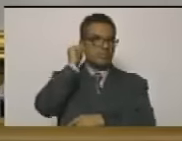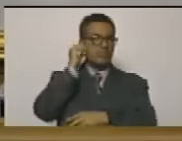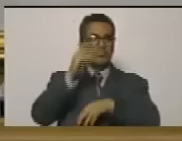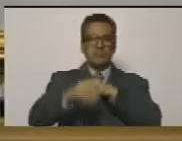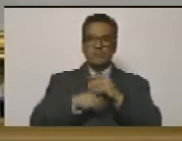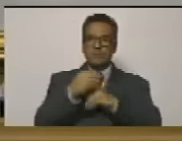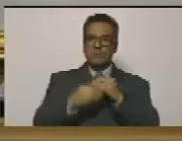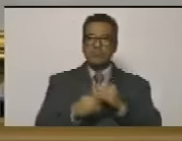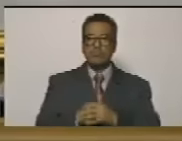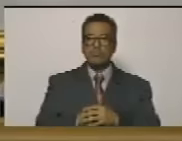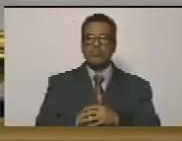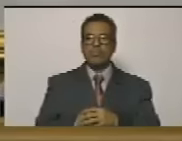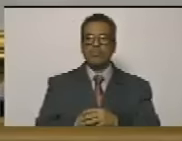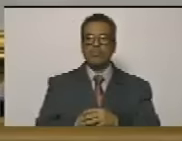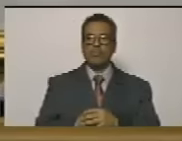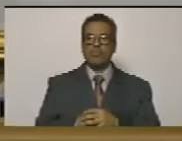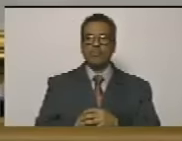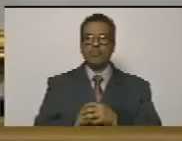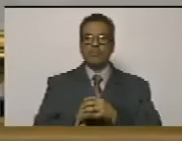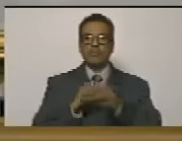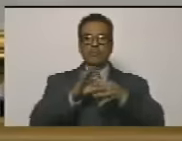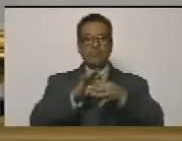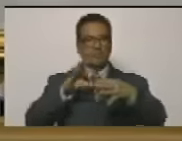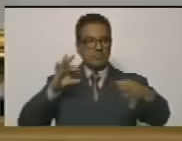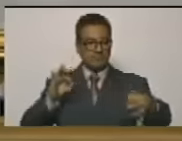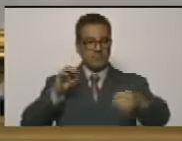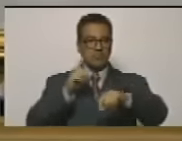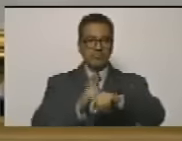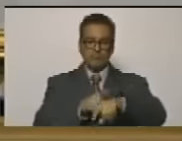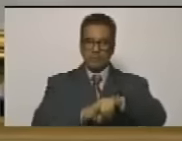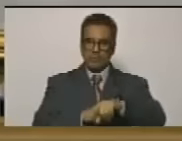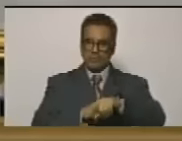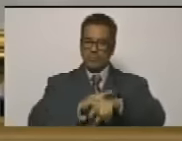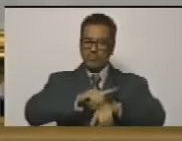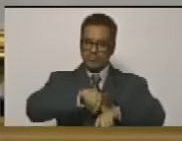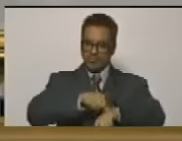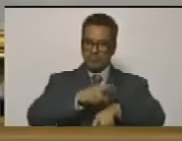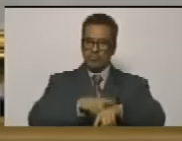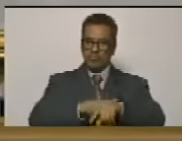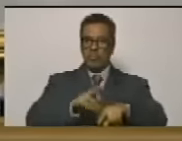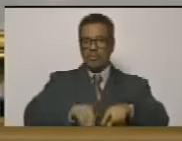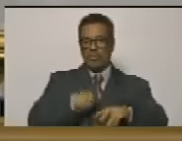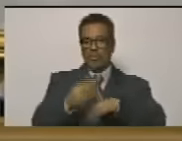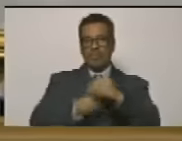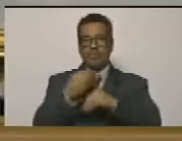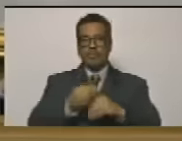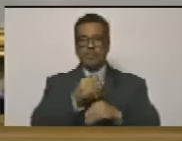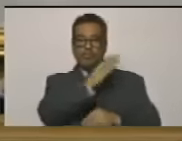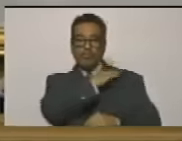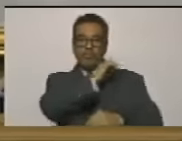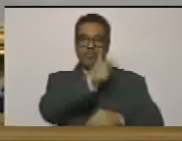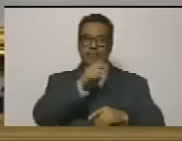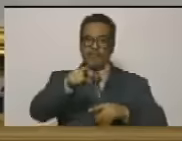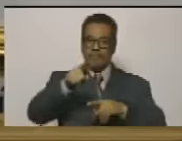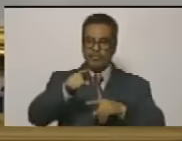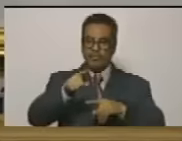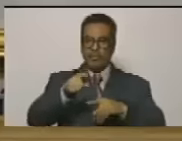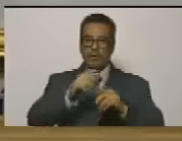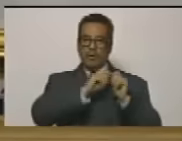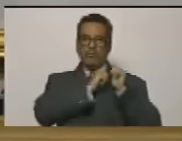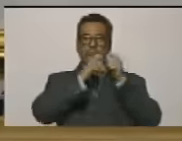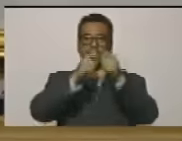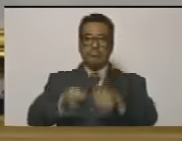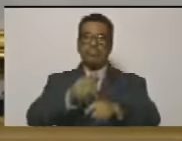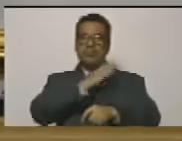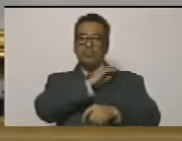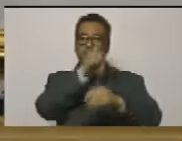efectos de su separación temporal para poder ejercer el cargo y asumir la designación